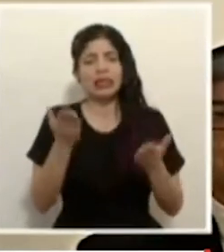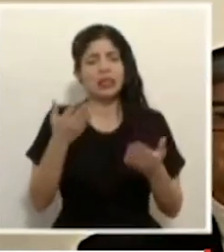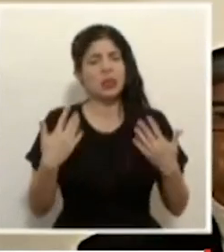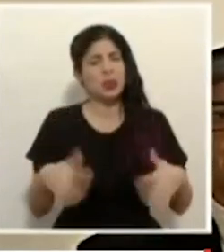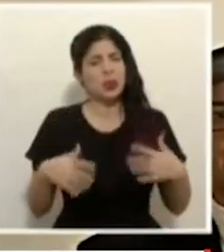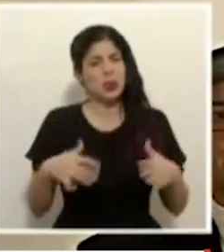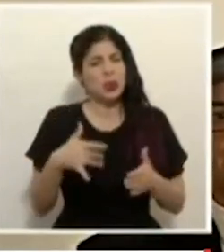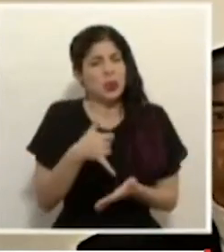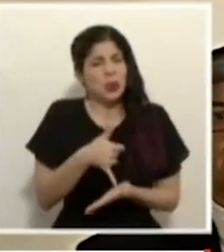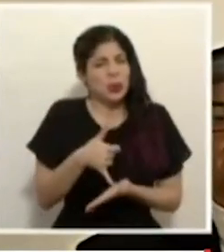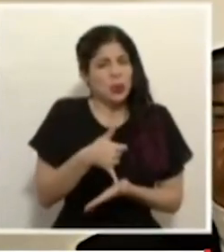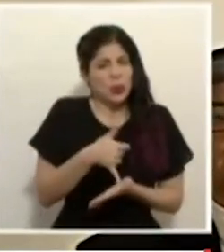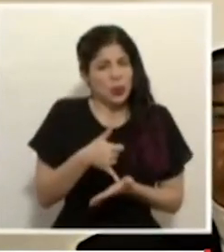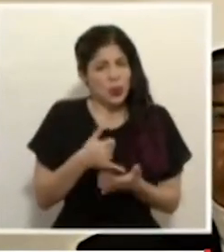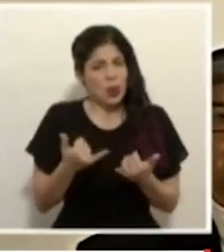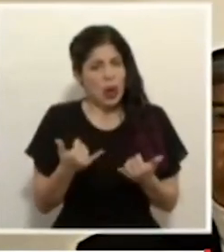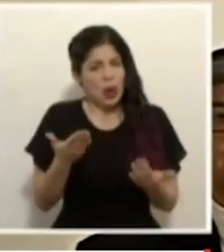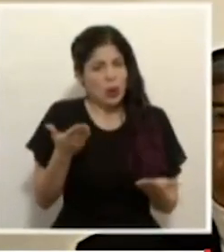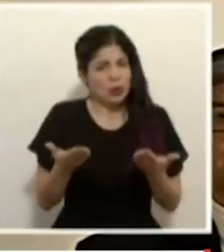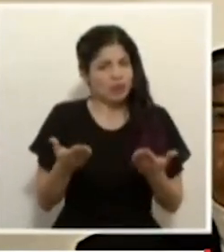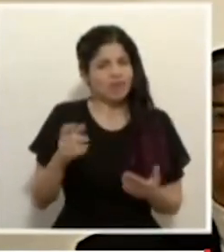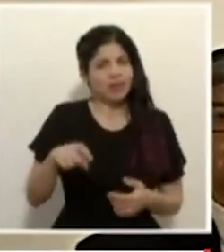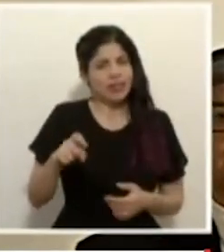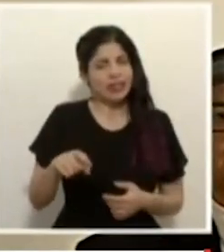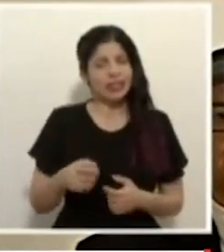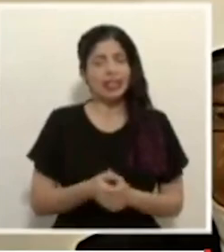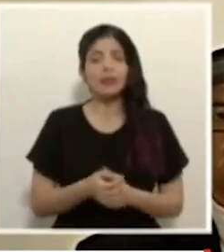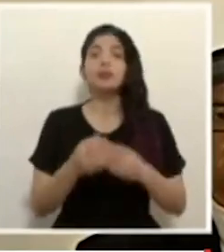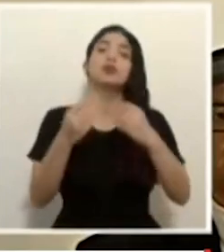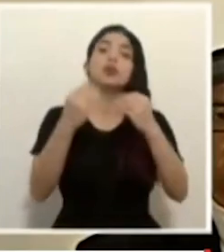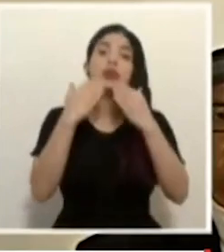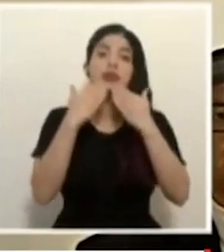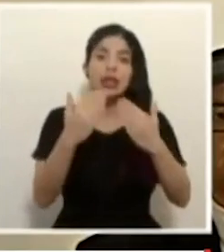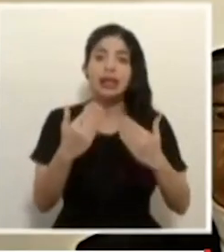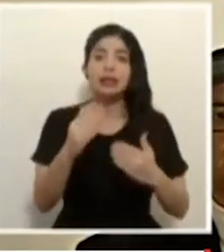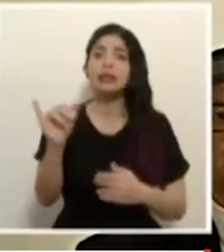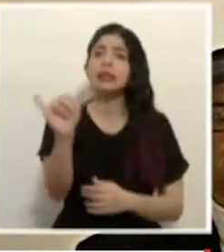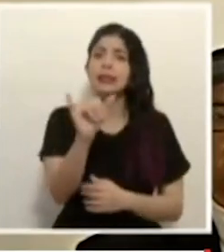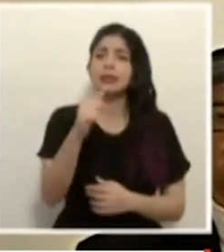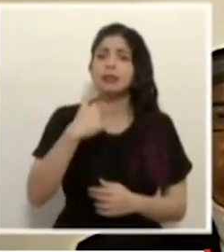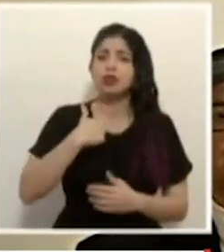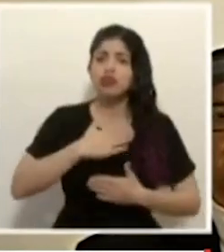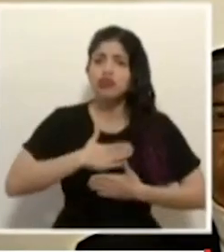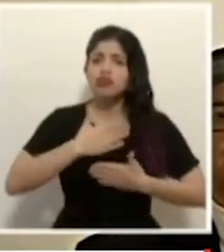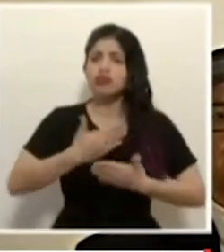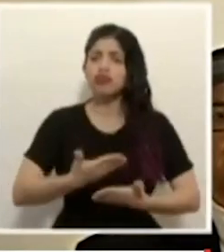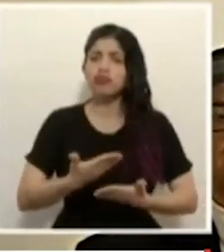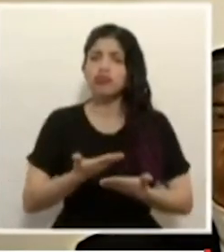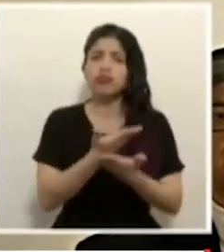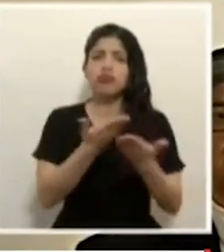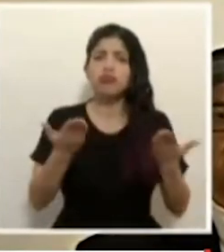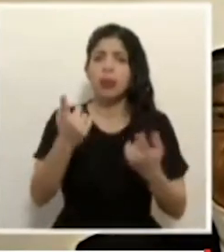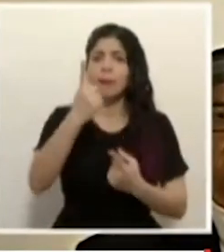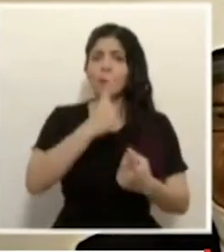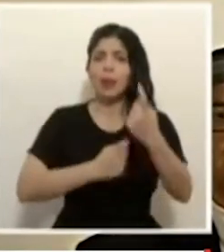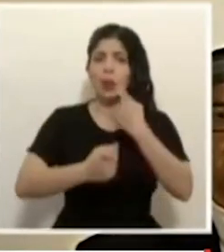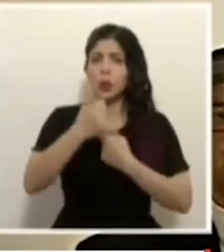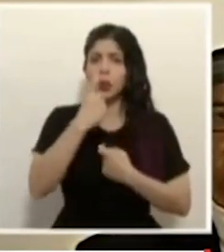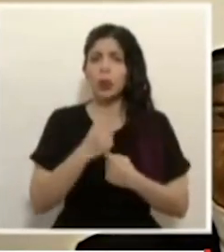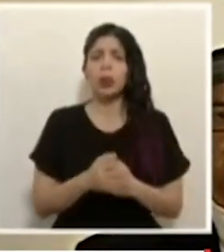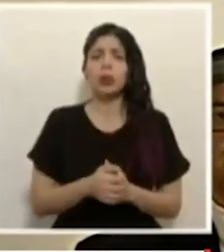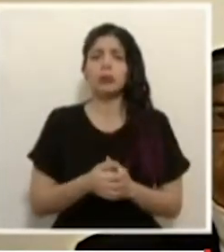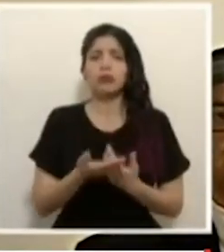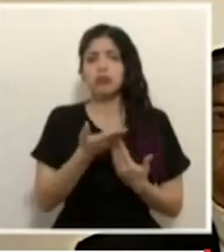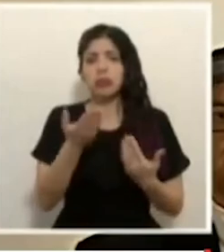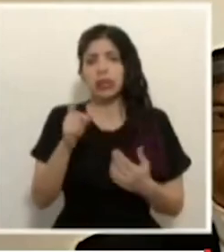que nos toca llevar en este momento. Muchísimas gracias y también estaré a disposición para las preguntas que